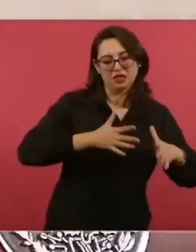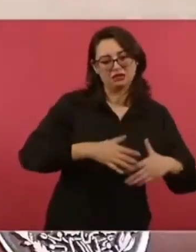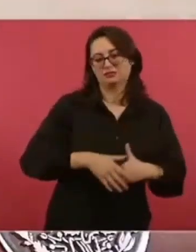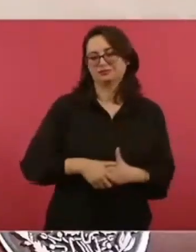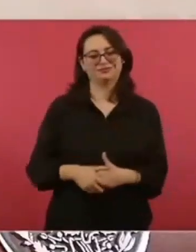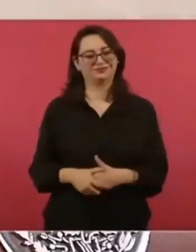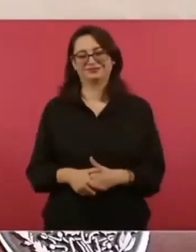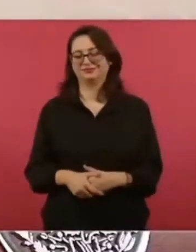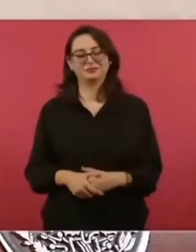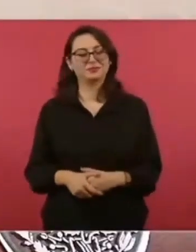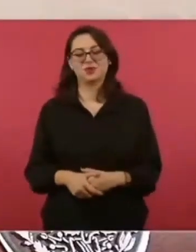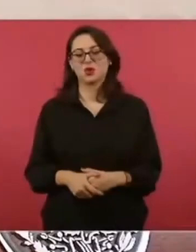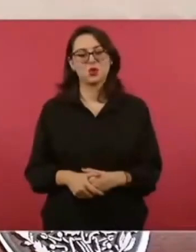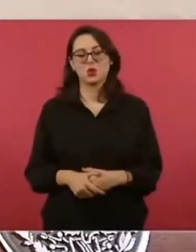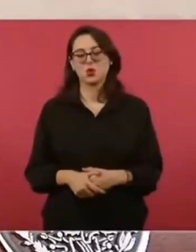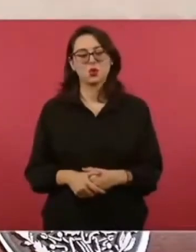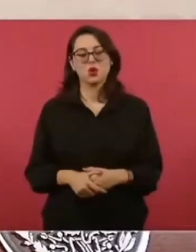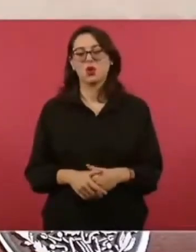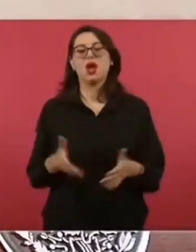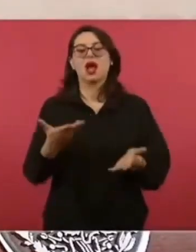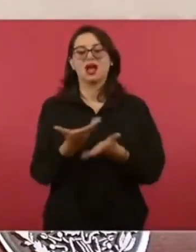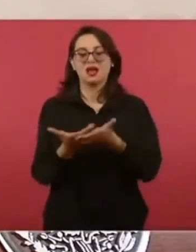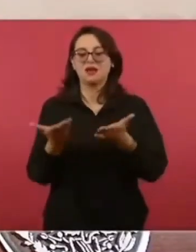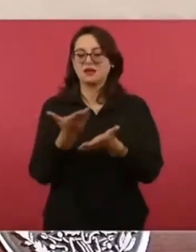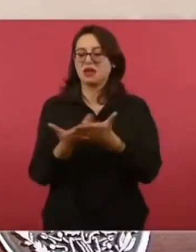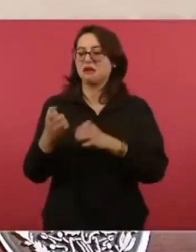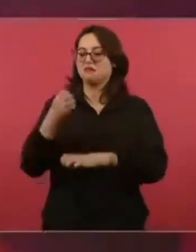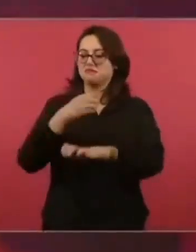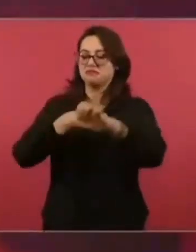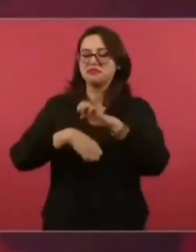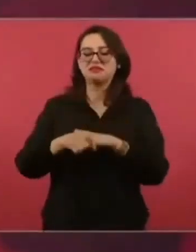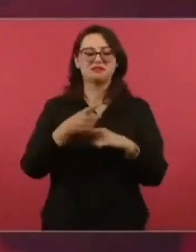ya muchos empresarios están informados.